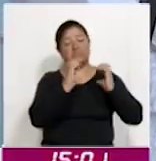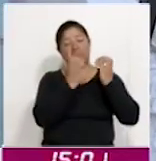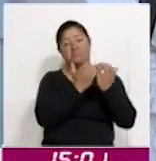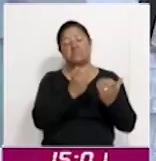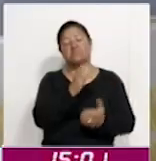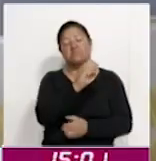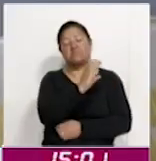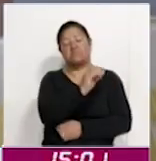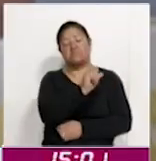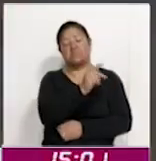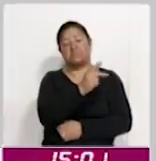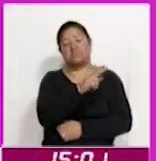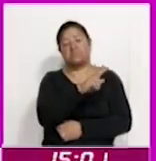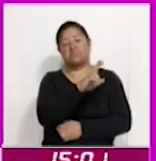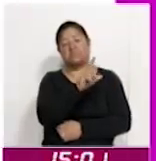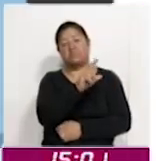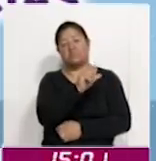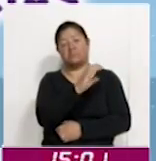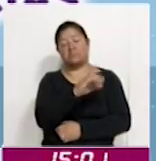Santa María Capulac.